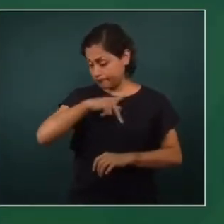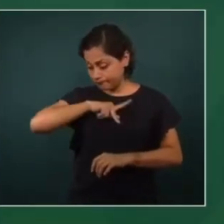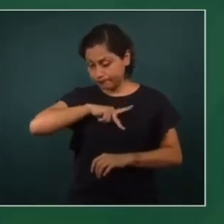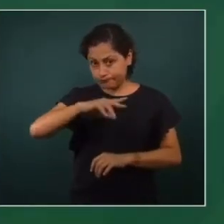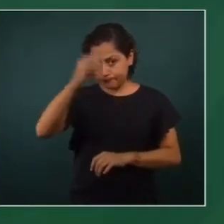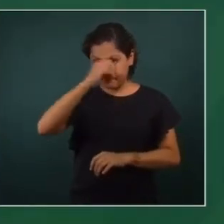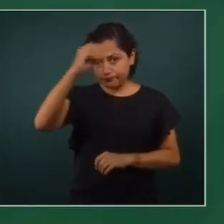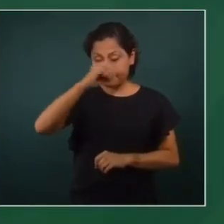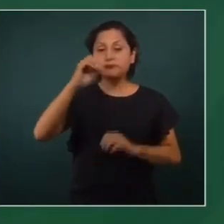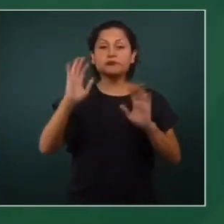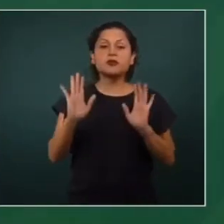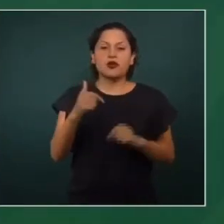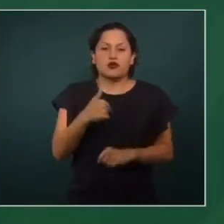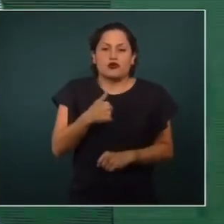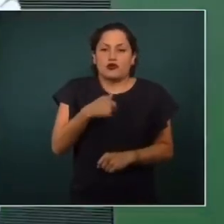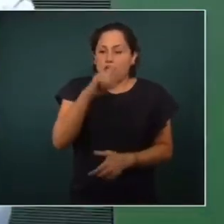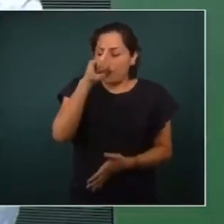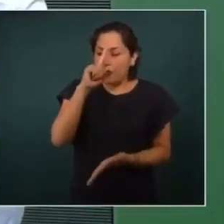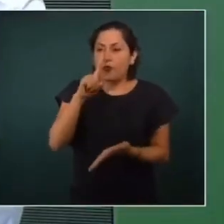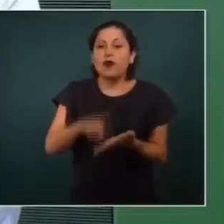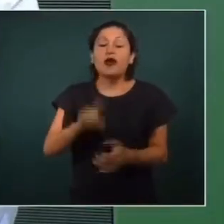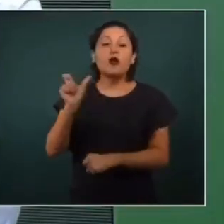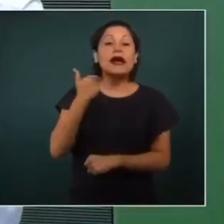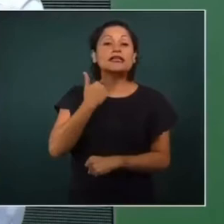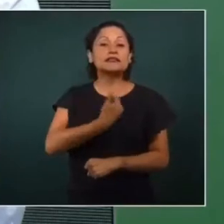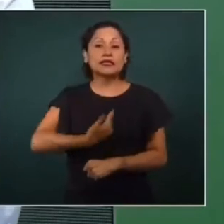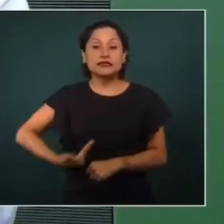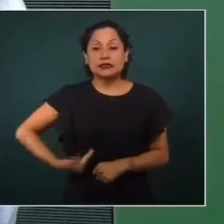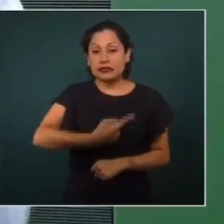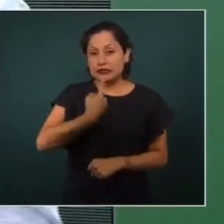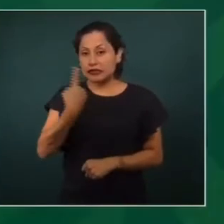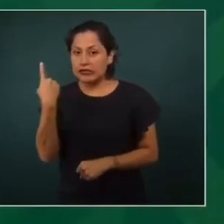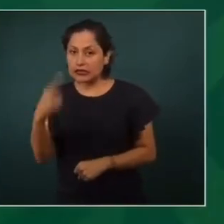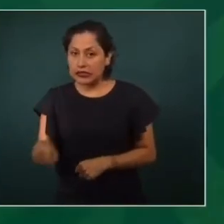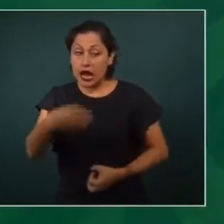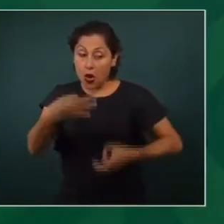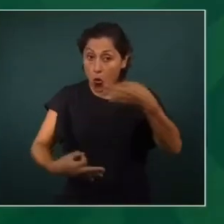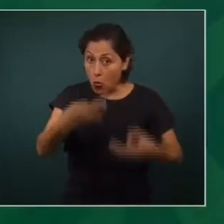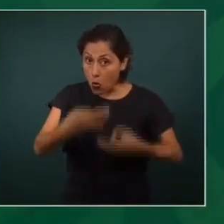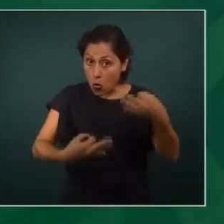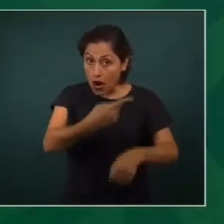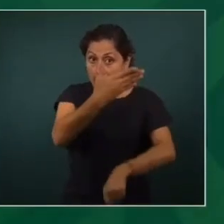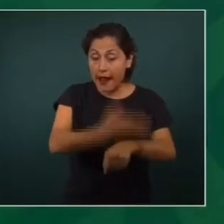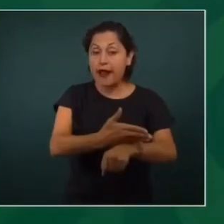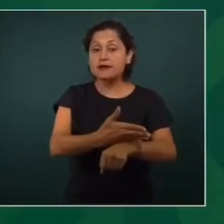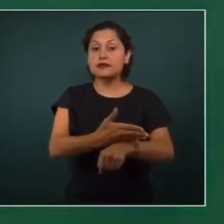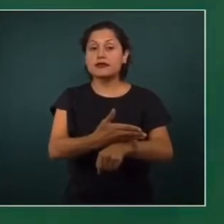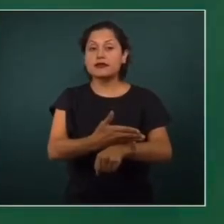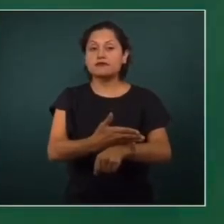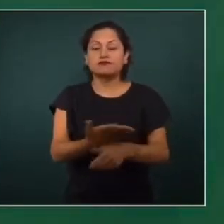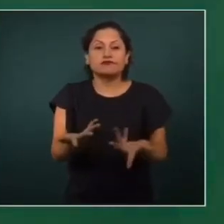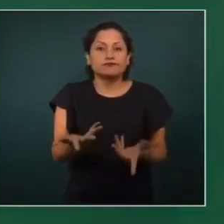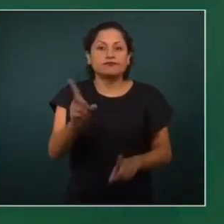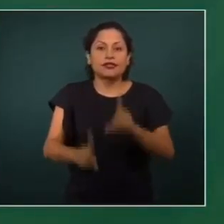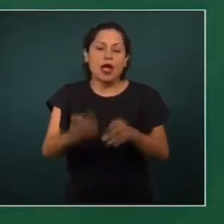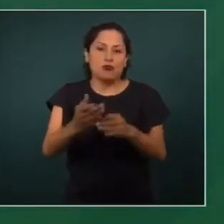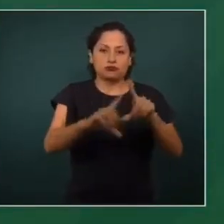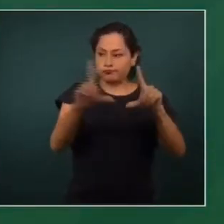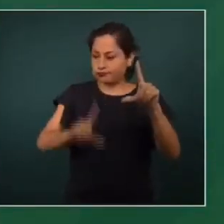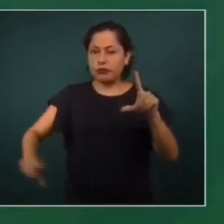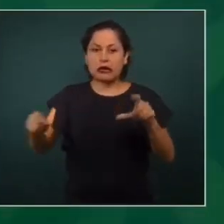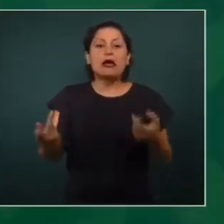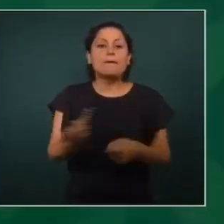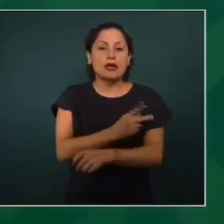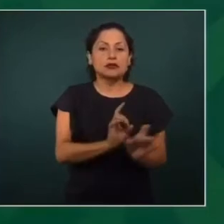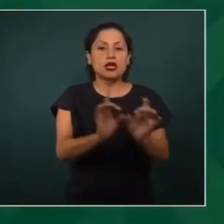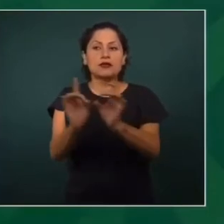Yo siento que para juzgar a un expresidente en los casos en que se están dando las cosas, los acontecimientos en el país, pues tiene